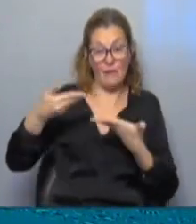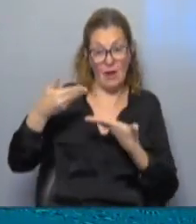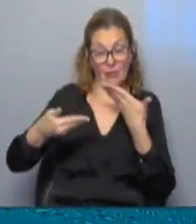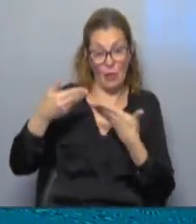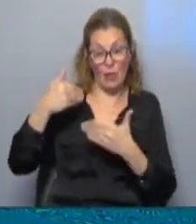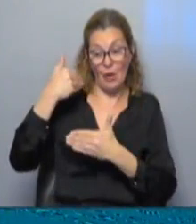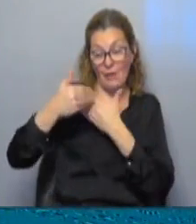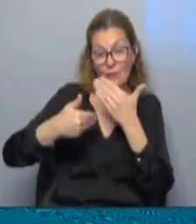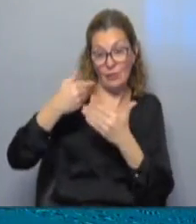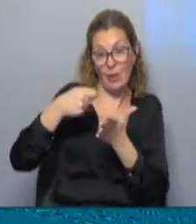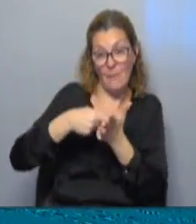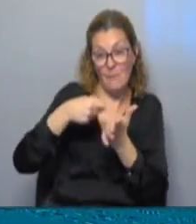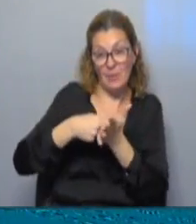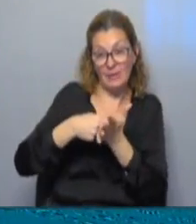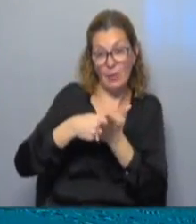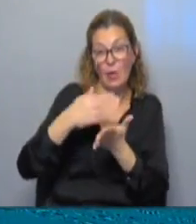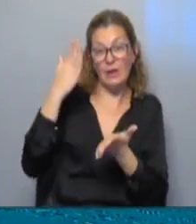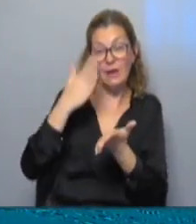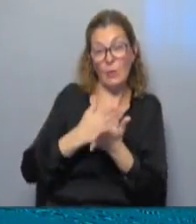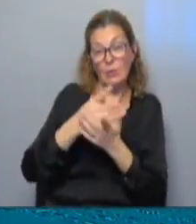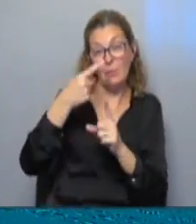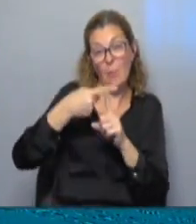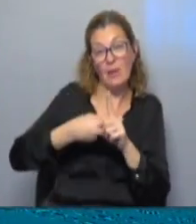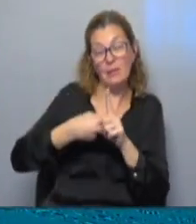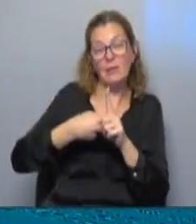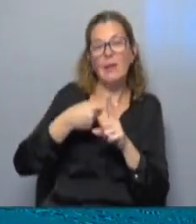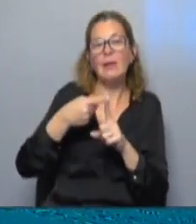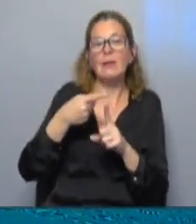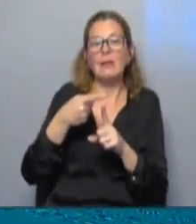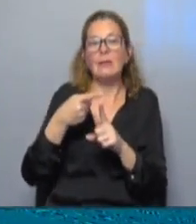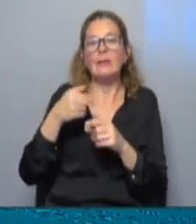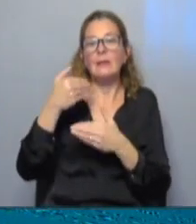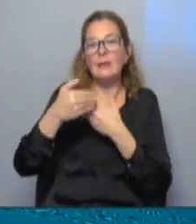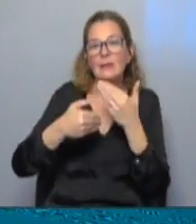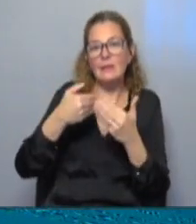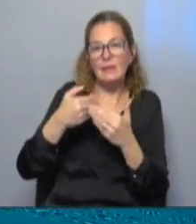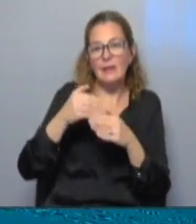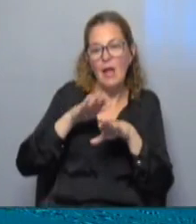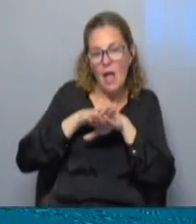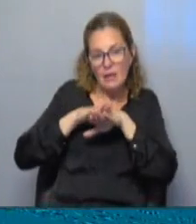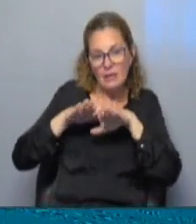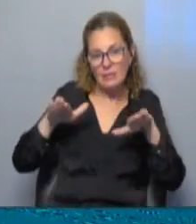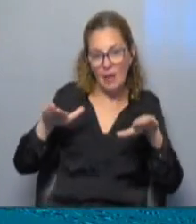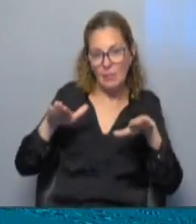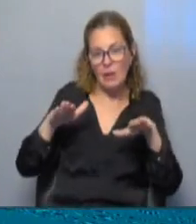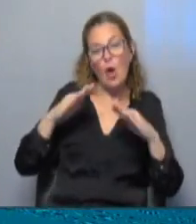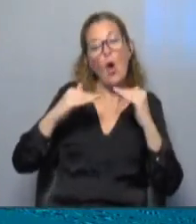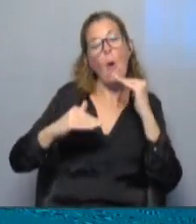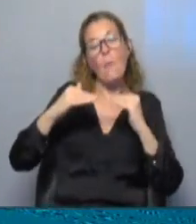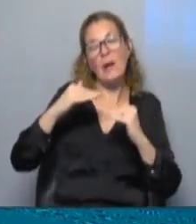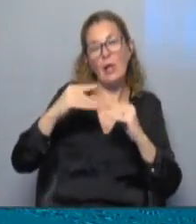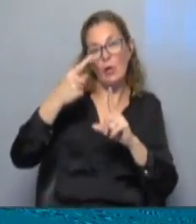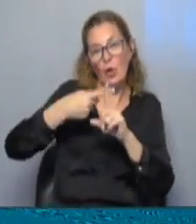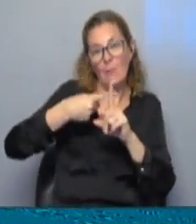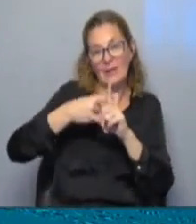la evolución de los precios en el último mes es que sigue manteniéndose estable en comparación con los